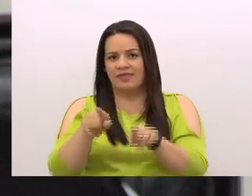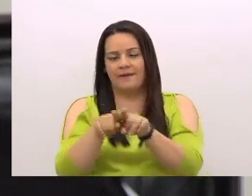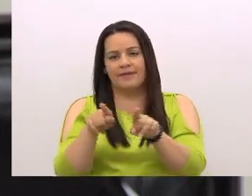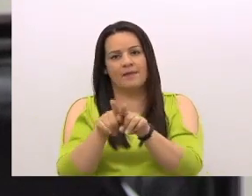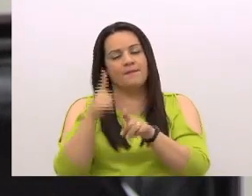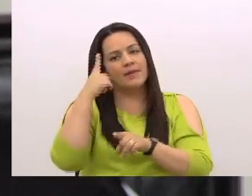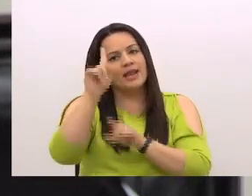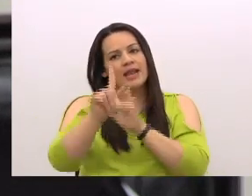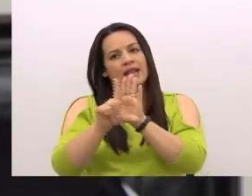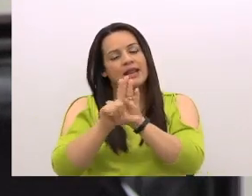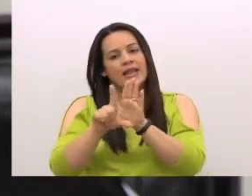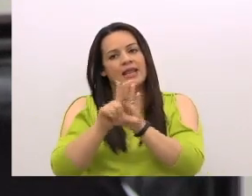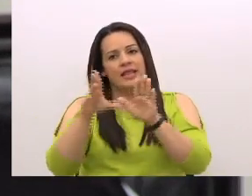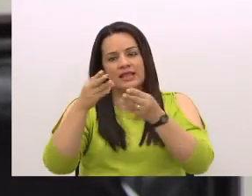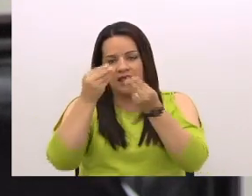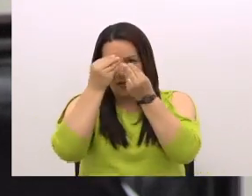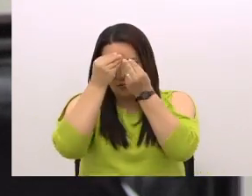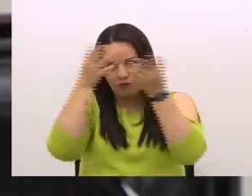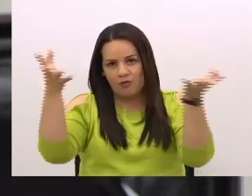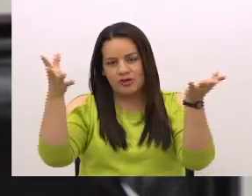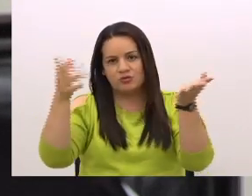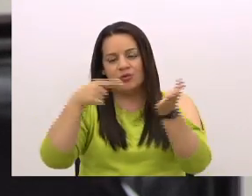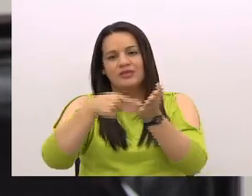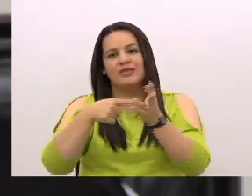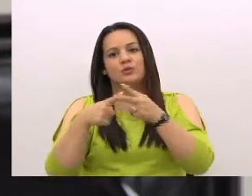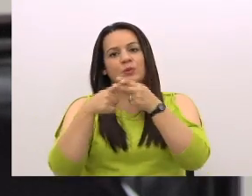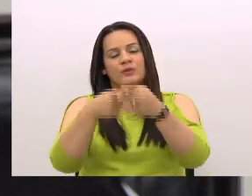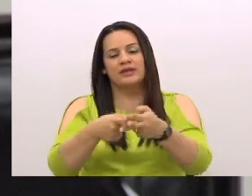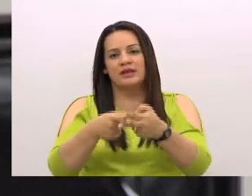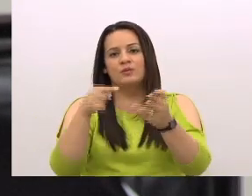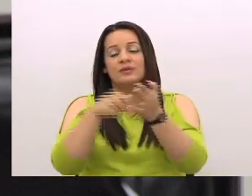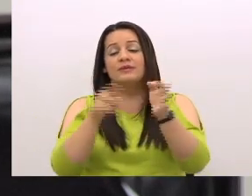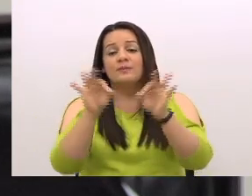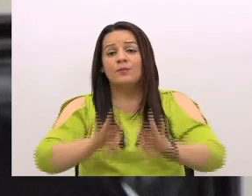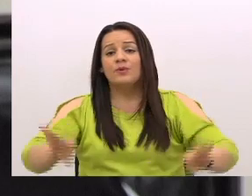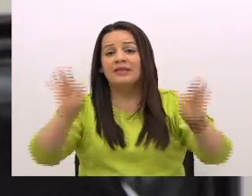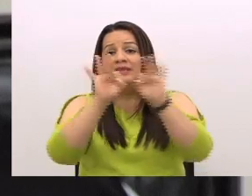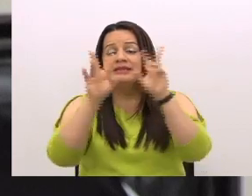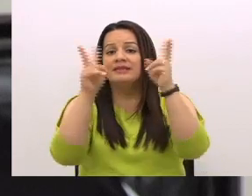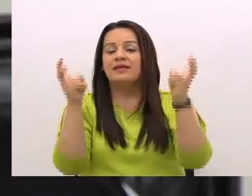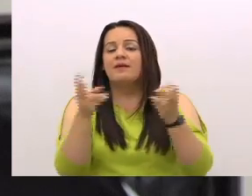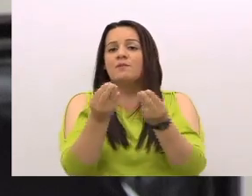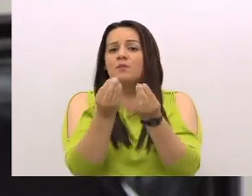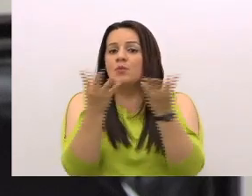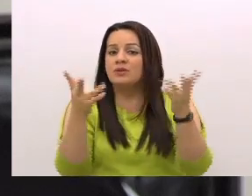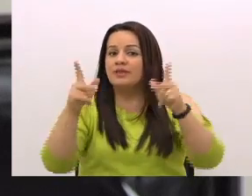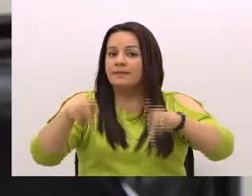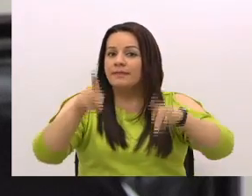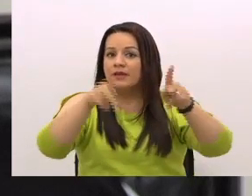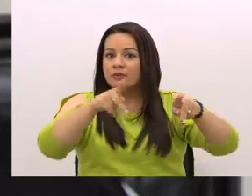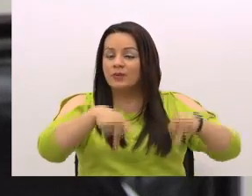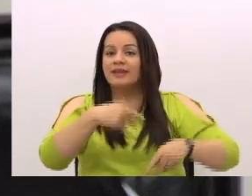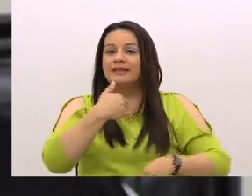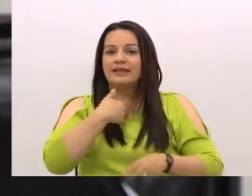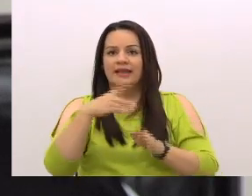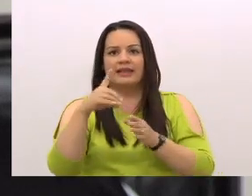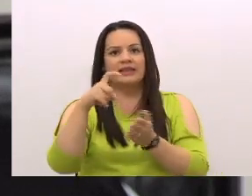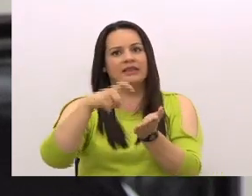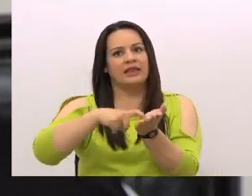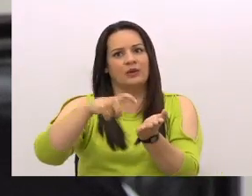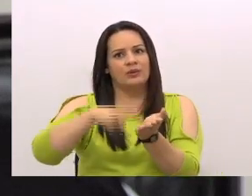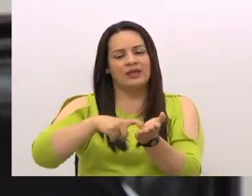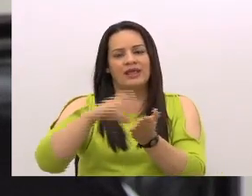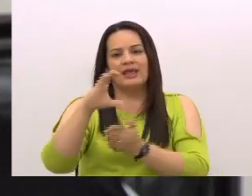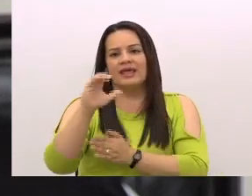dar la información de los créditos, porque aquí es muy importante un tema de que muchas personas tienen deudas en Caja de